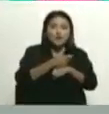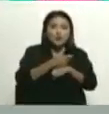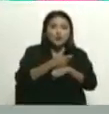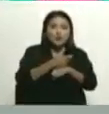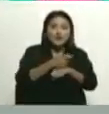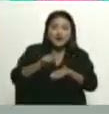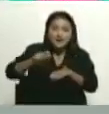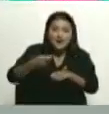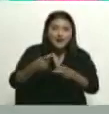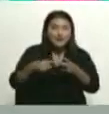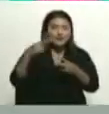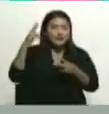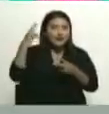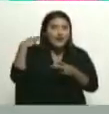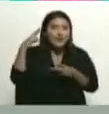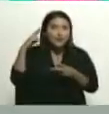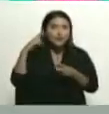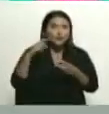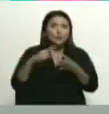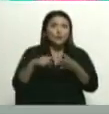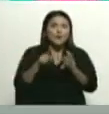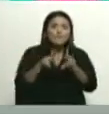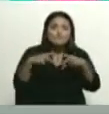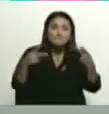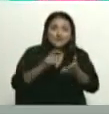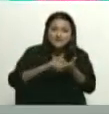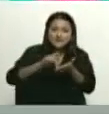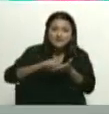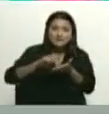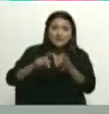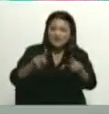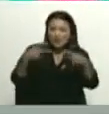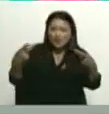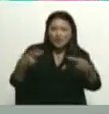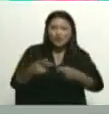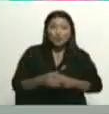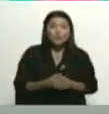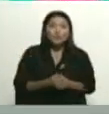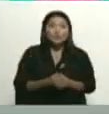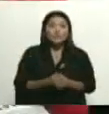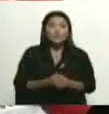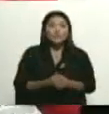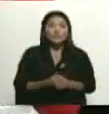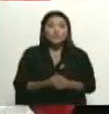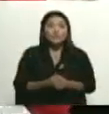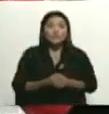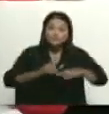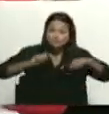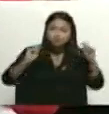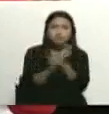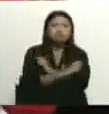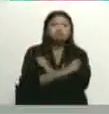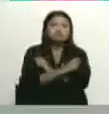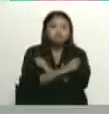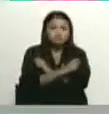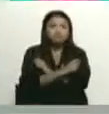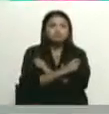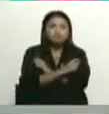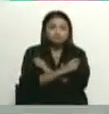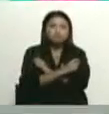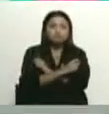Televisoras, radio, prensa escrita. Una reestructuración completa, así anuncio.